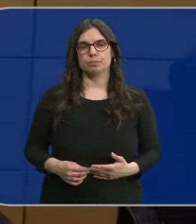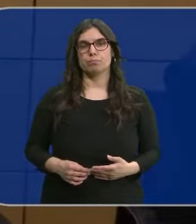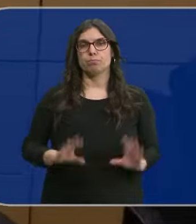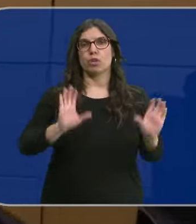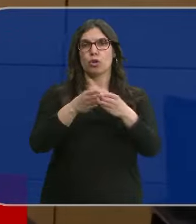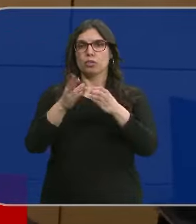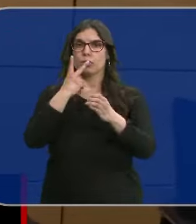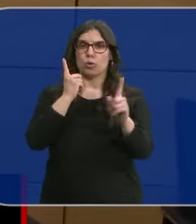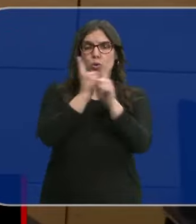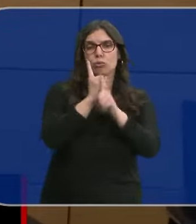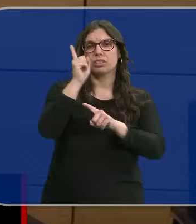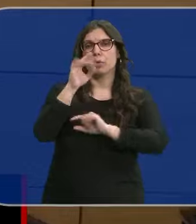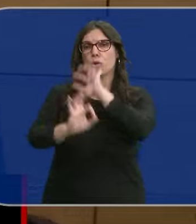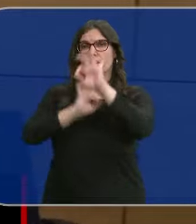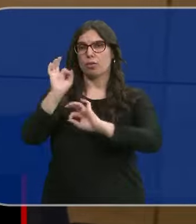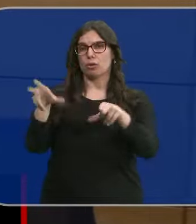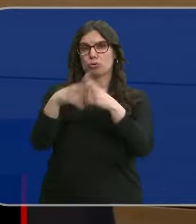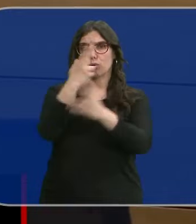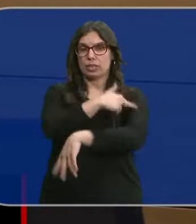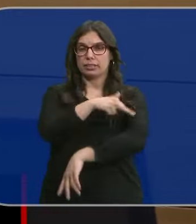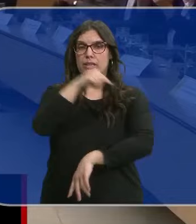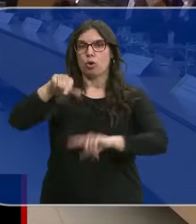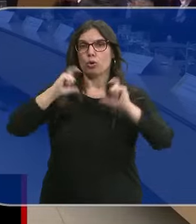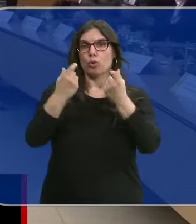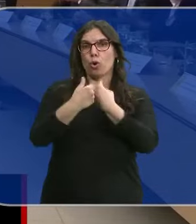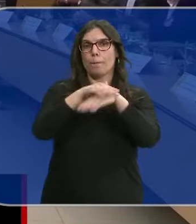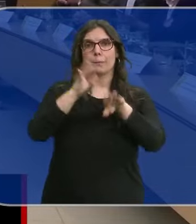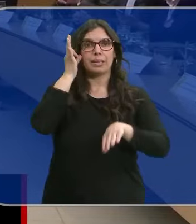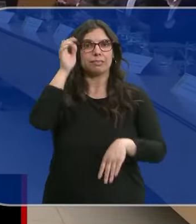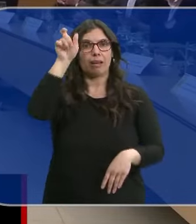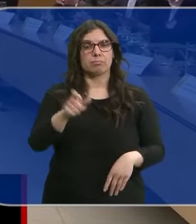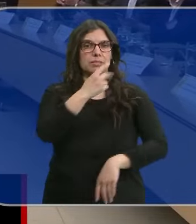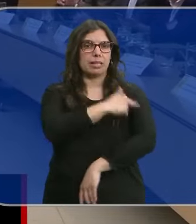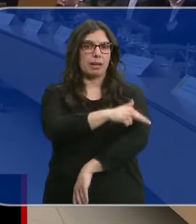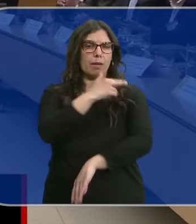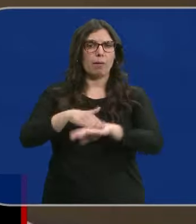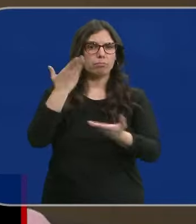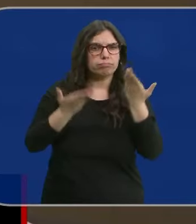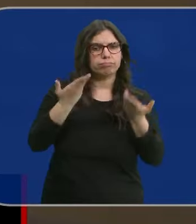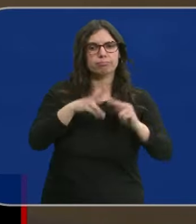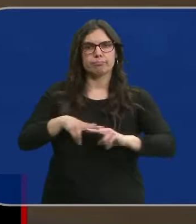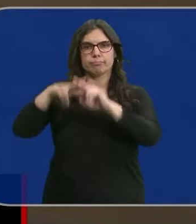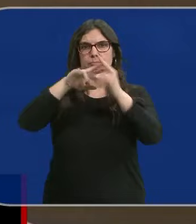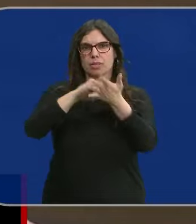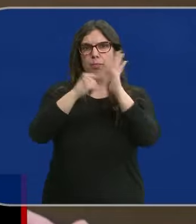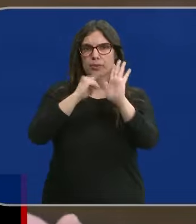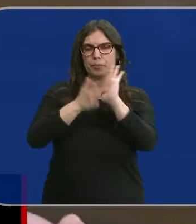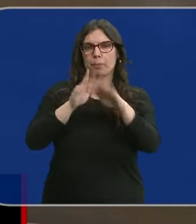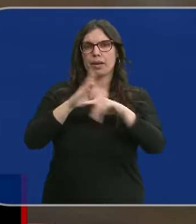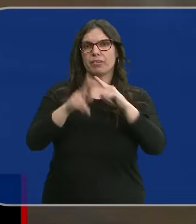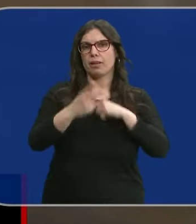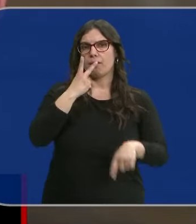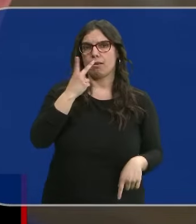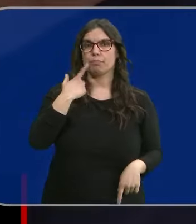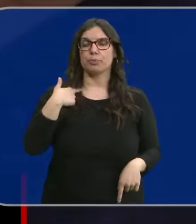Colectivos antitabaco y organizaciones sociosanitarias se han reunido con la ministra de Sanidad para evaluar el plan integral para la prevención del tabaquismo.